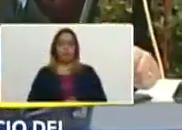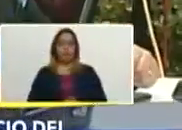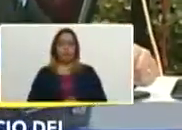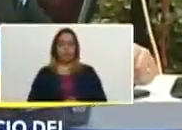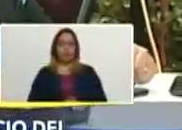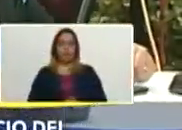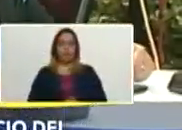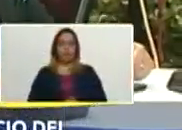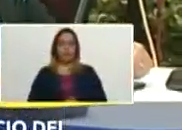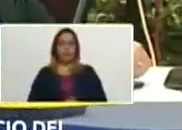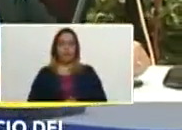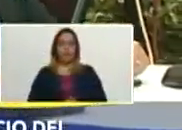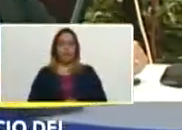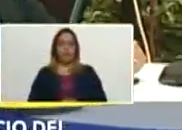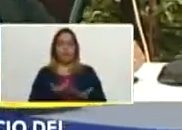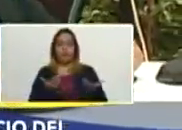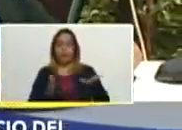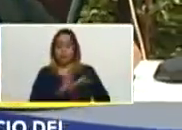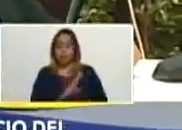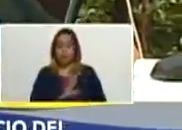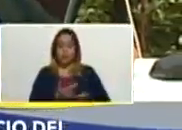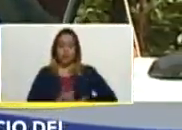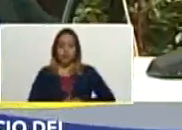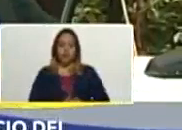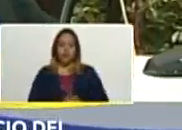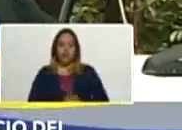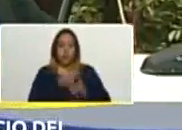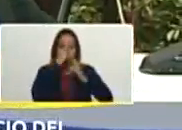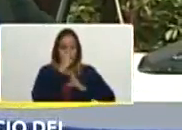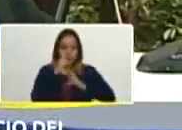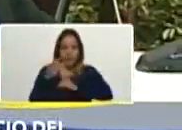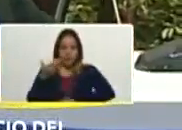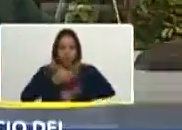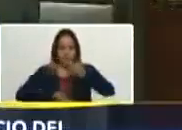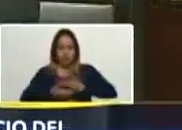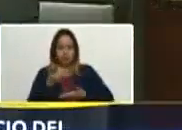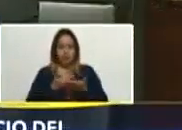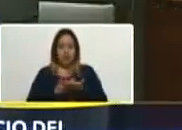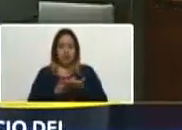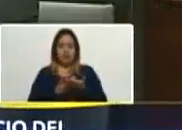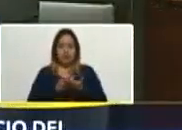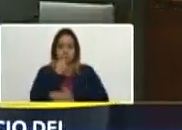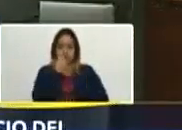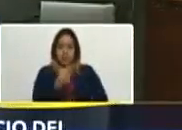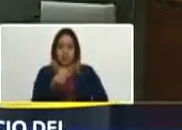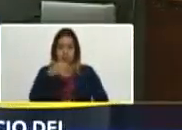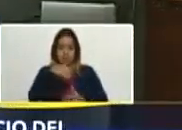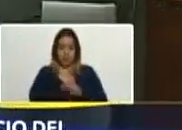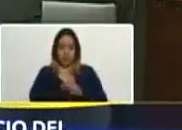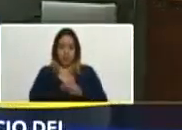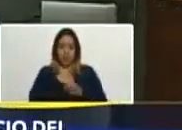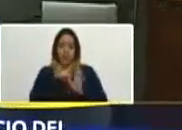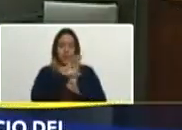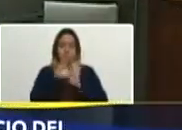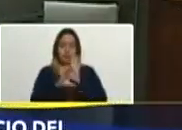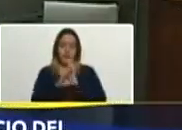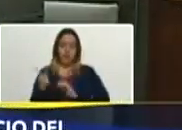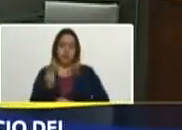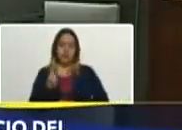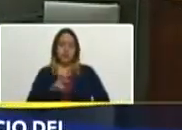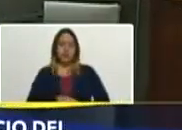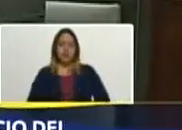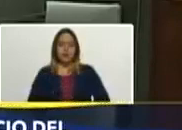Venezuela. De un respeto estricto a lo que está establecido en nuestra Constitución.